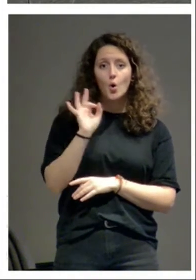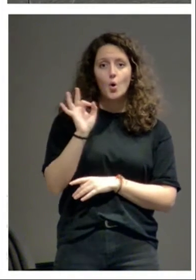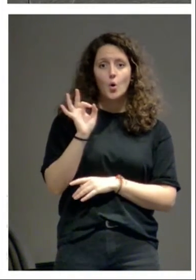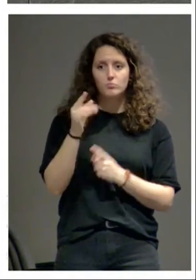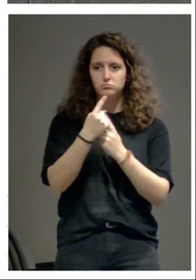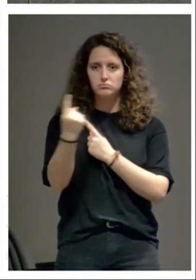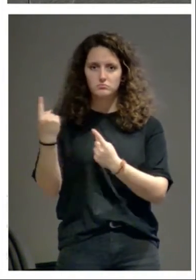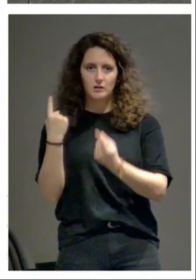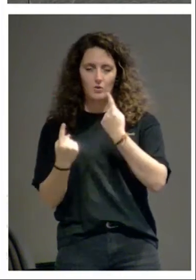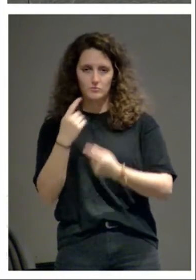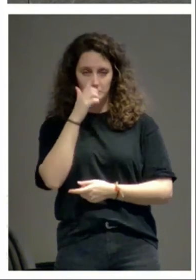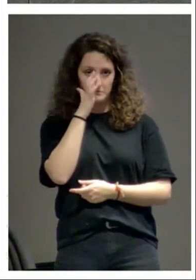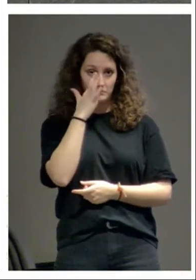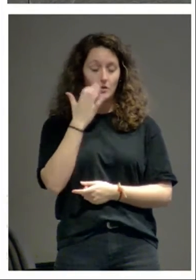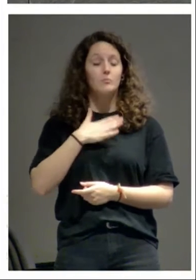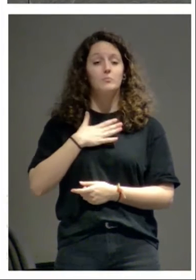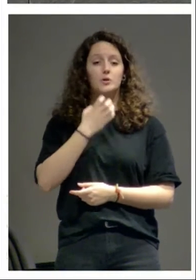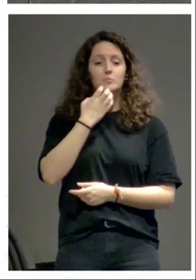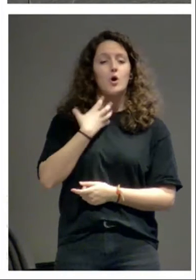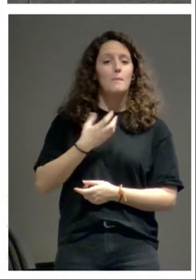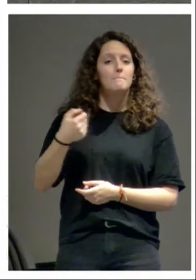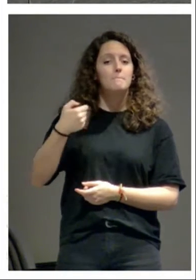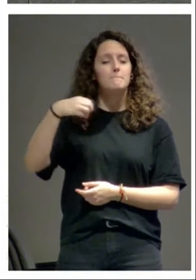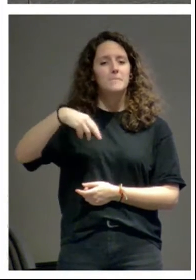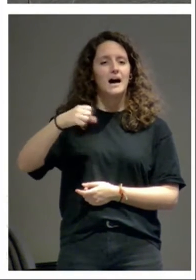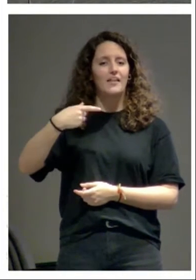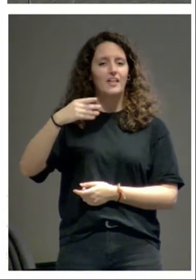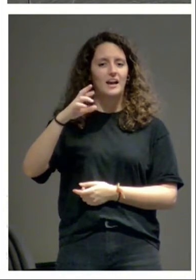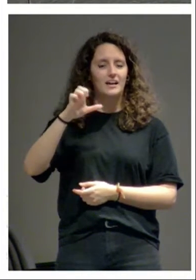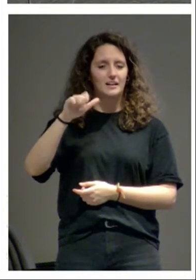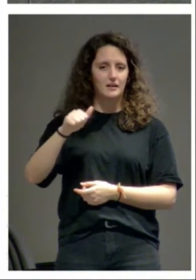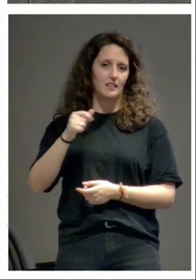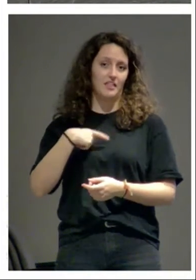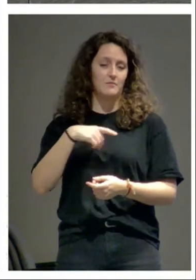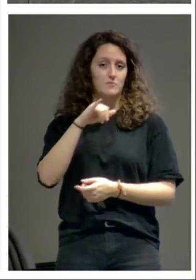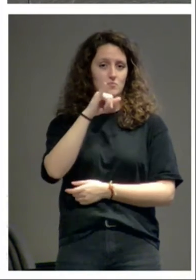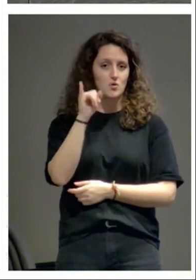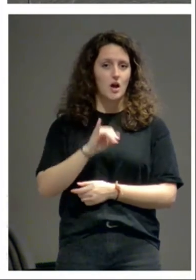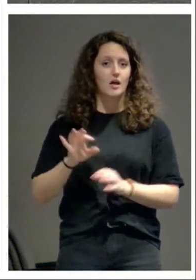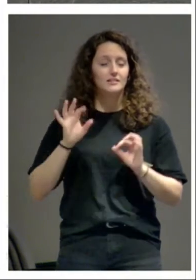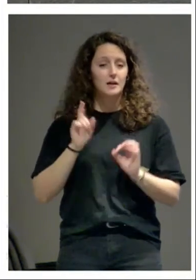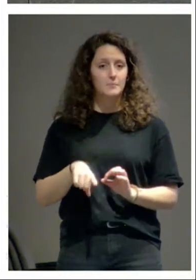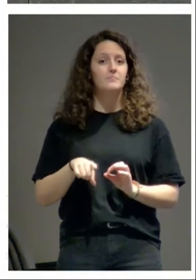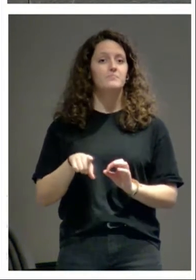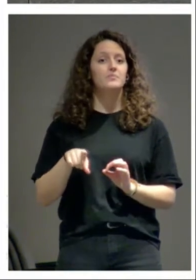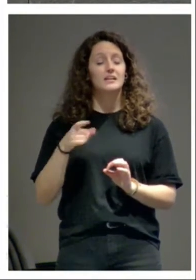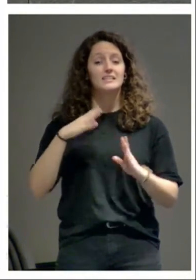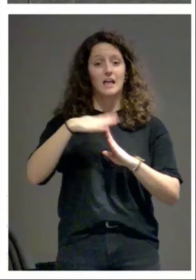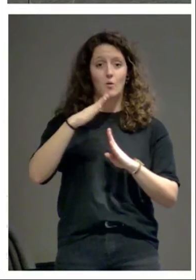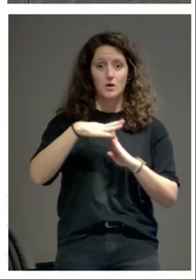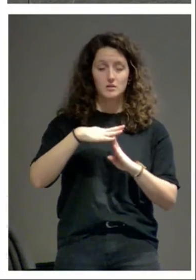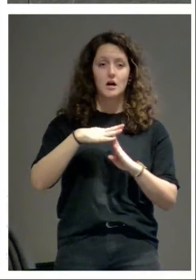la Magdalena de Zamora por ejemplo comunidad parroquial floreciente Santa María de Sangüesa